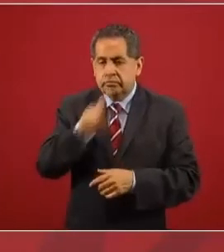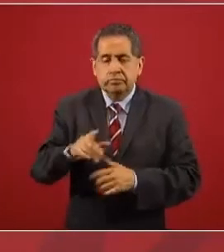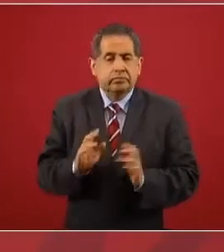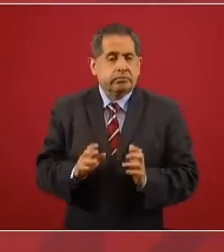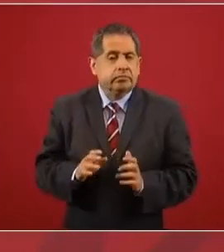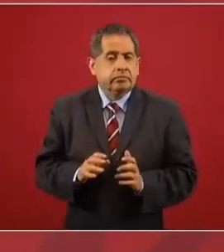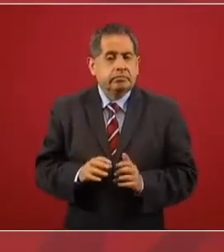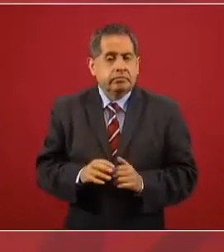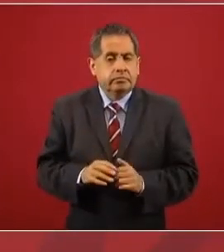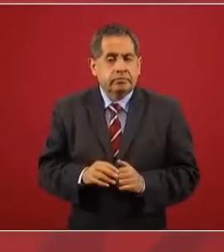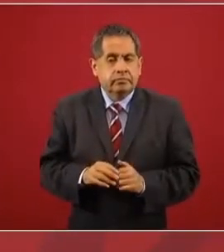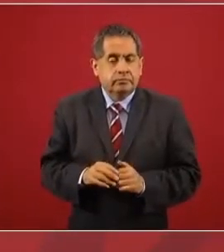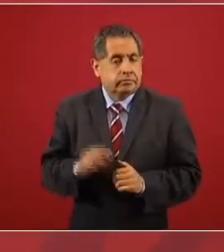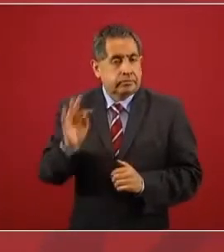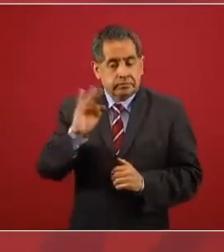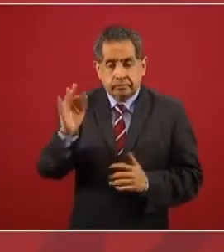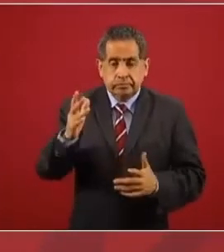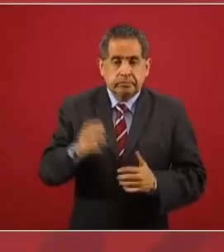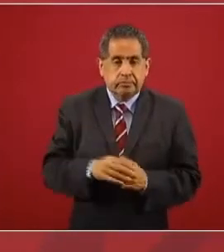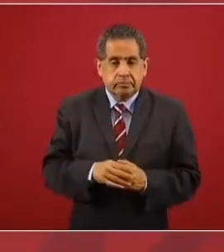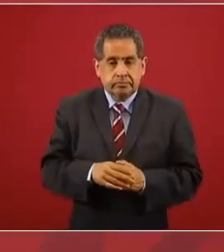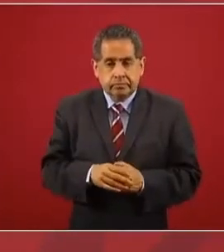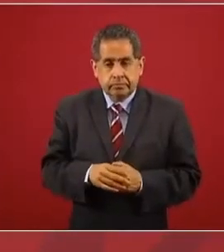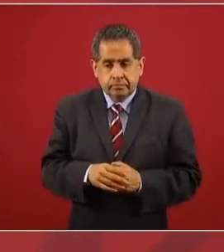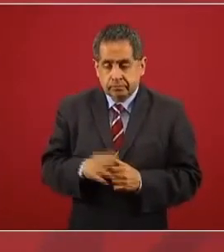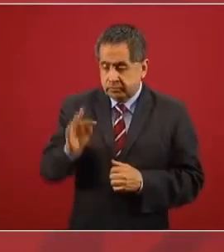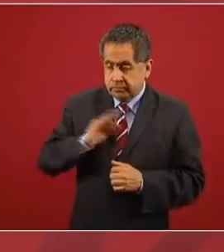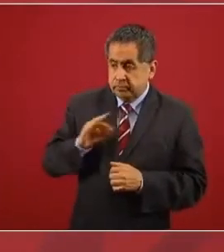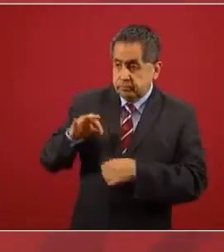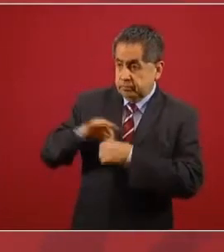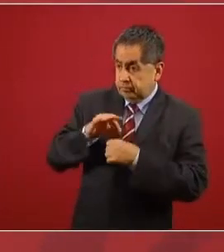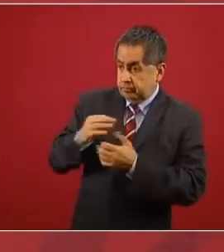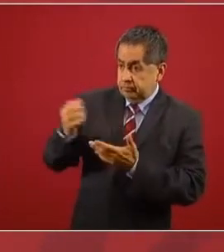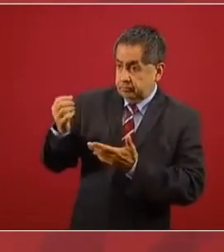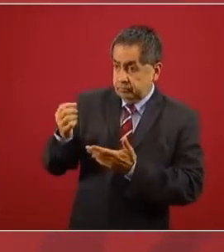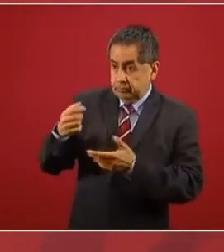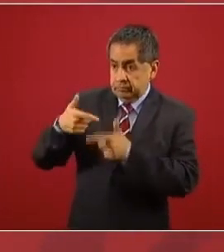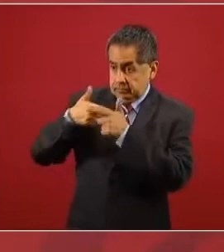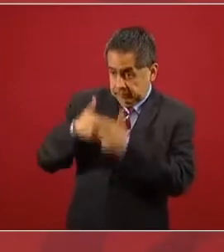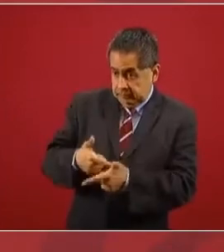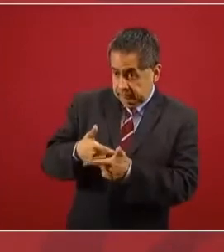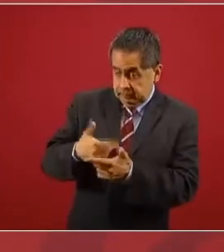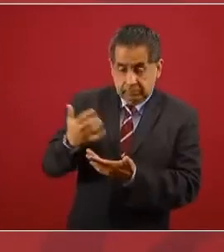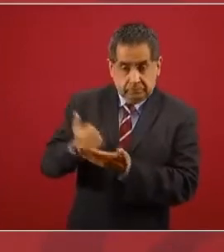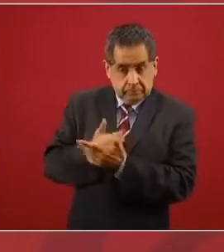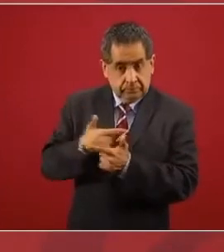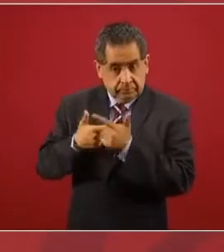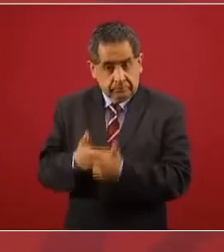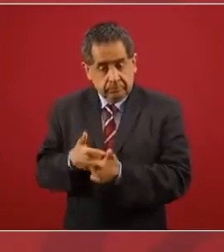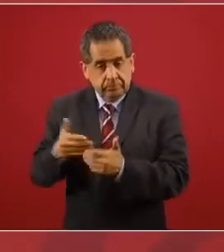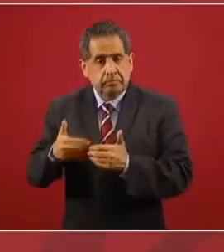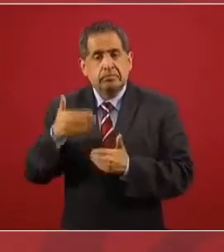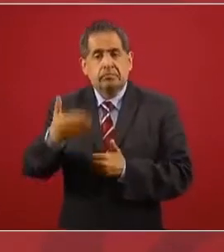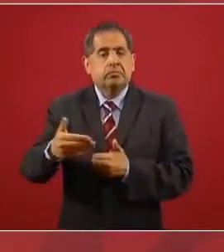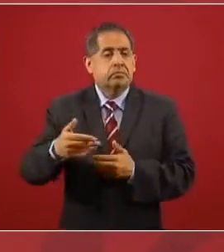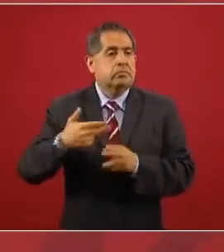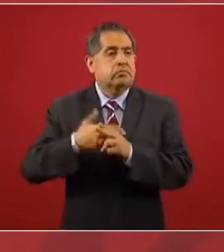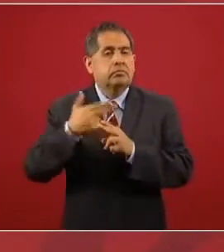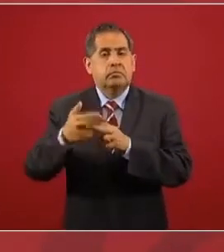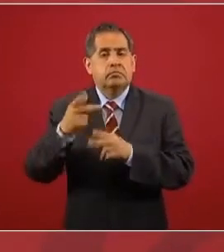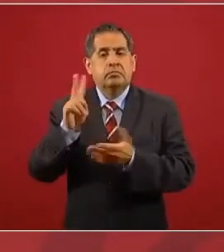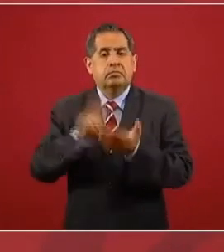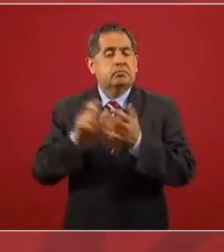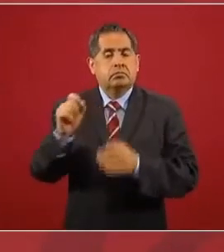porque si salimos adelante con la revocación del mandato, pues ya hasta el